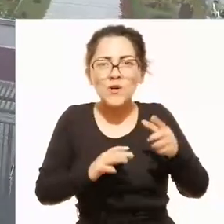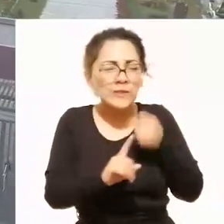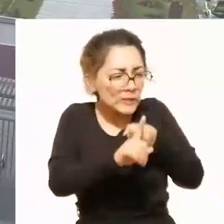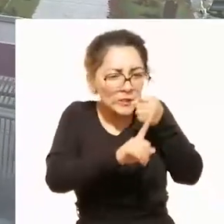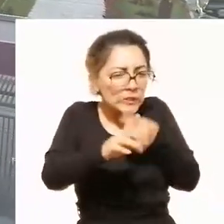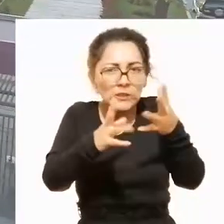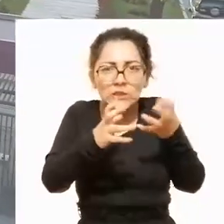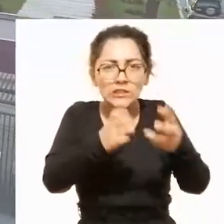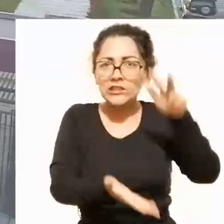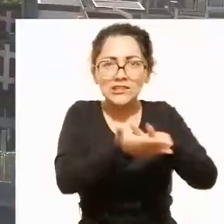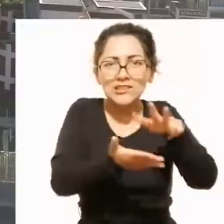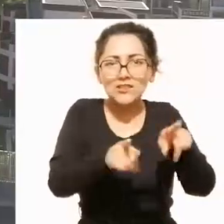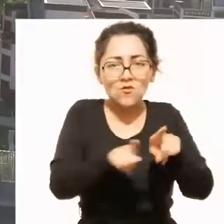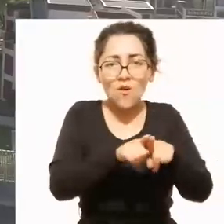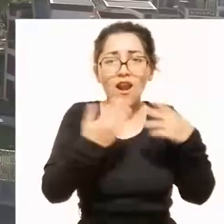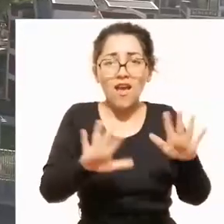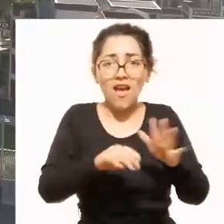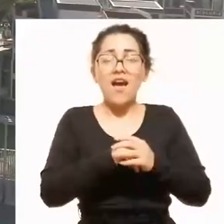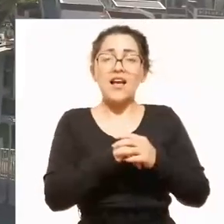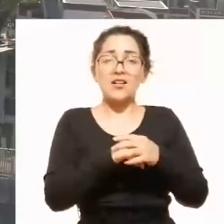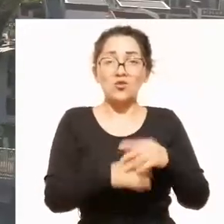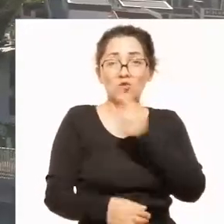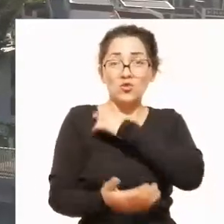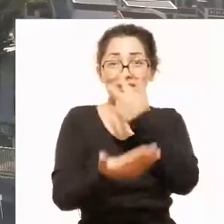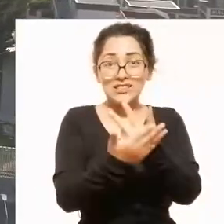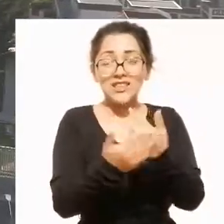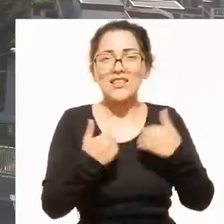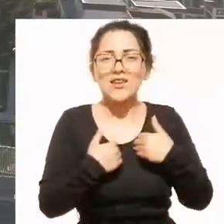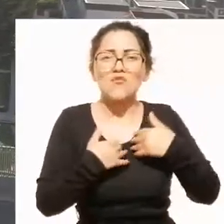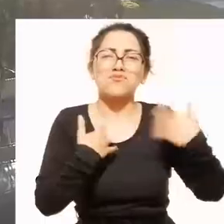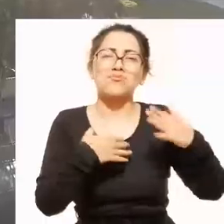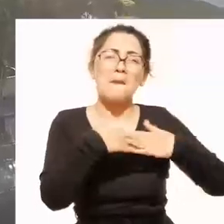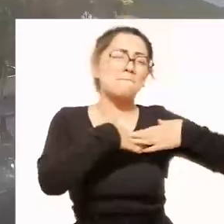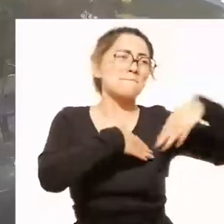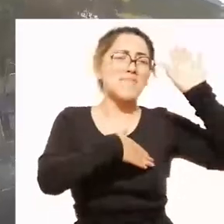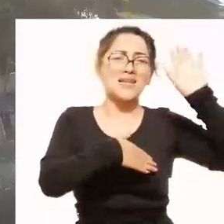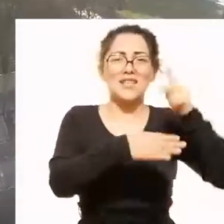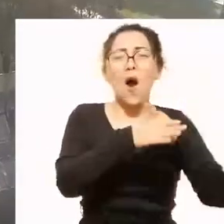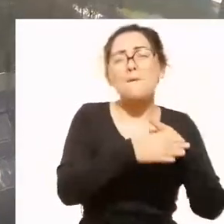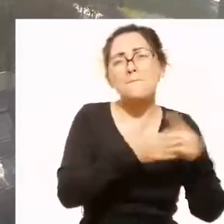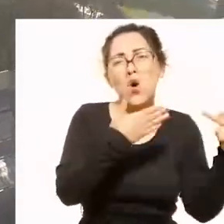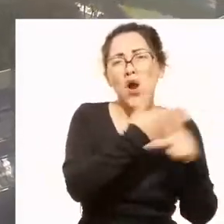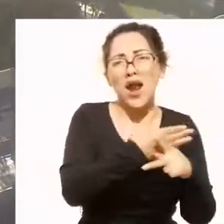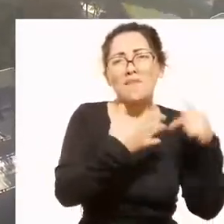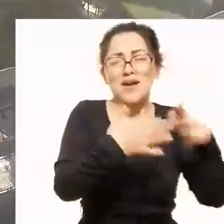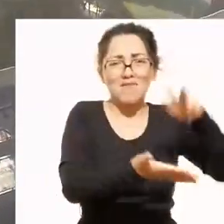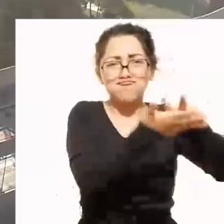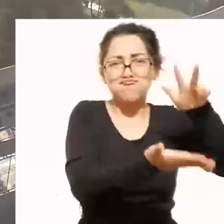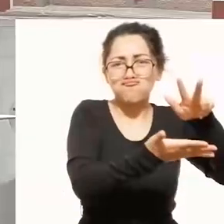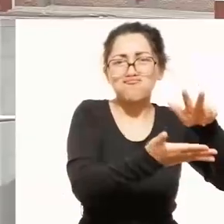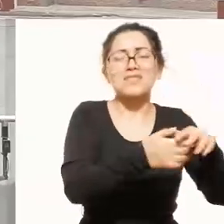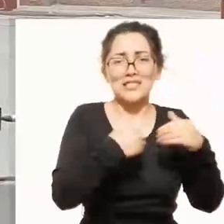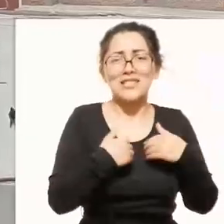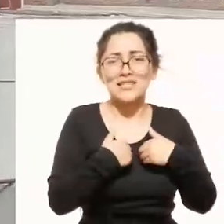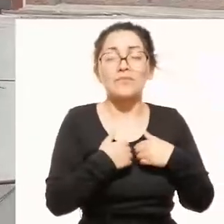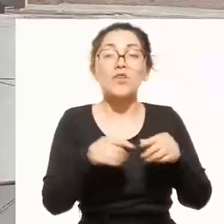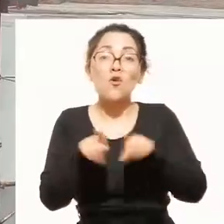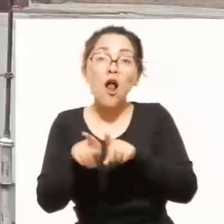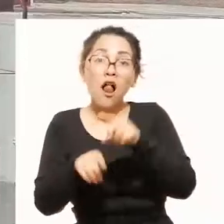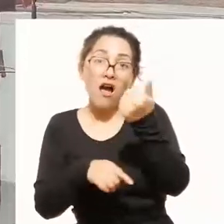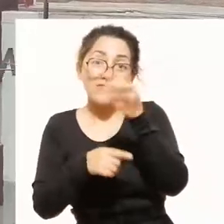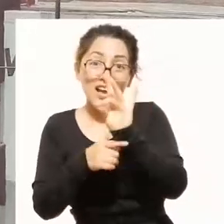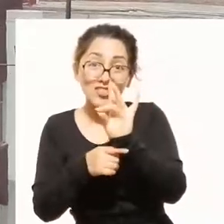en el proceso de acreditación. A nivel nacional, la UNSA tiene el mayor número de programas acreditados por ICASID.